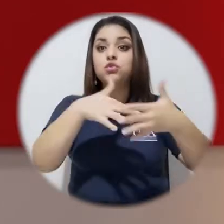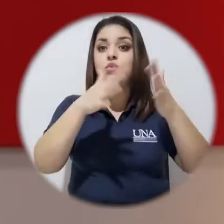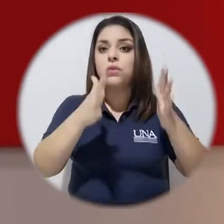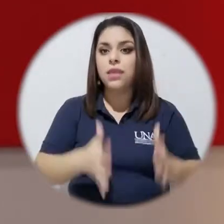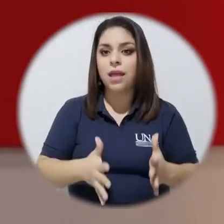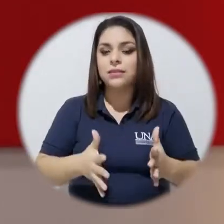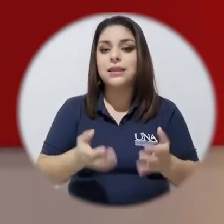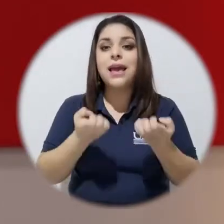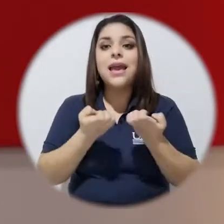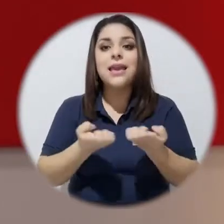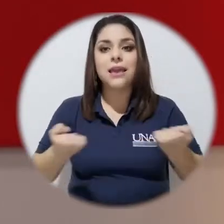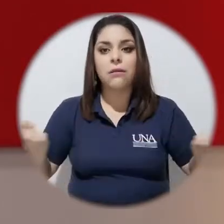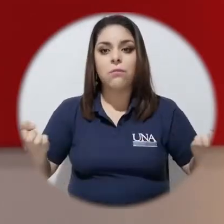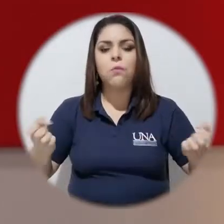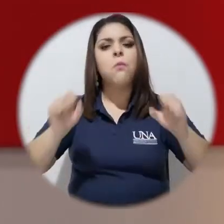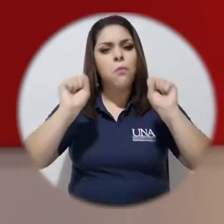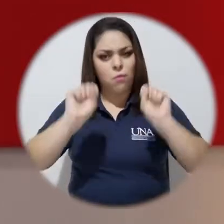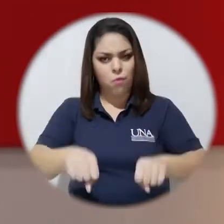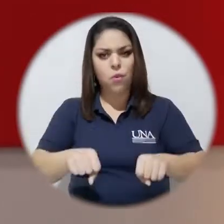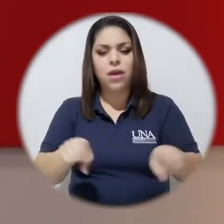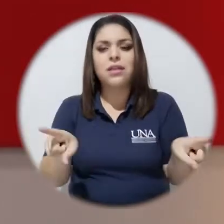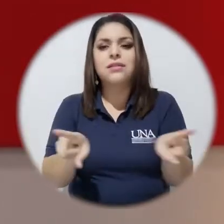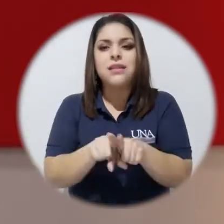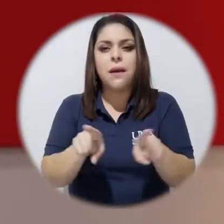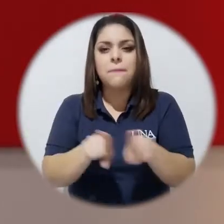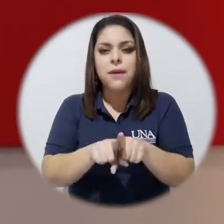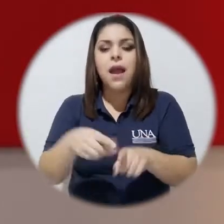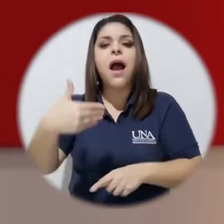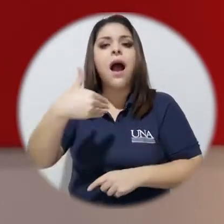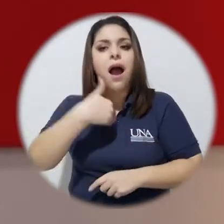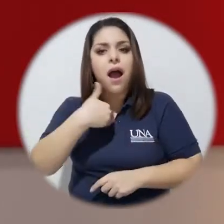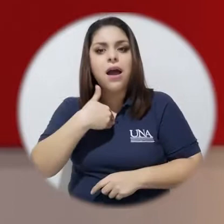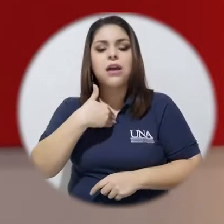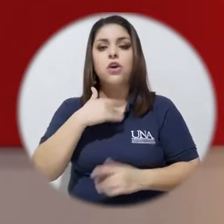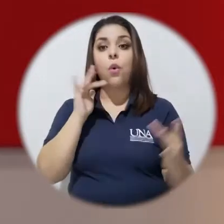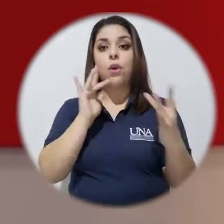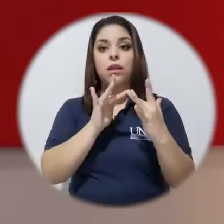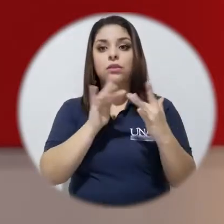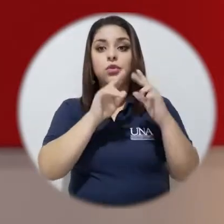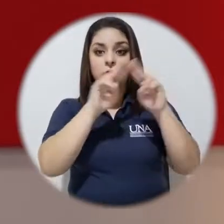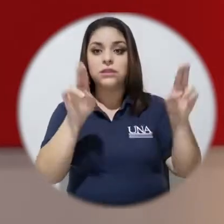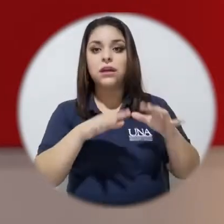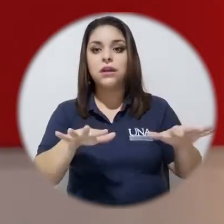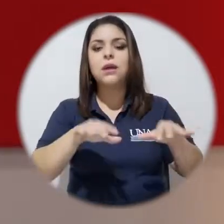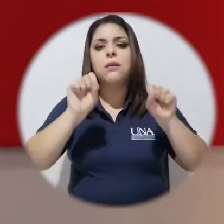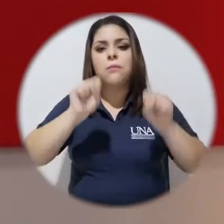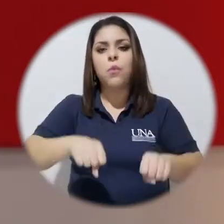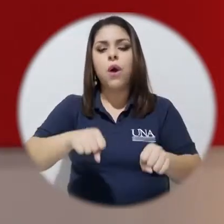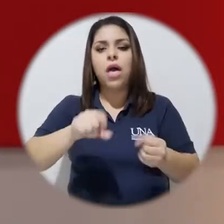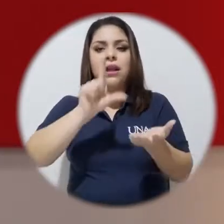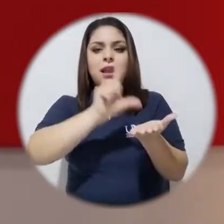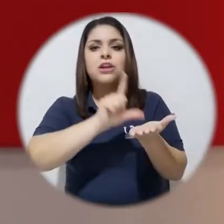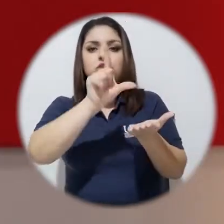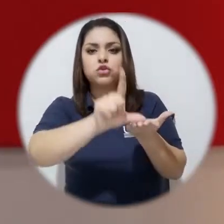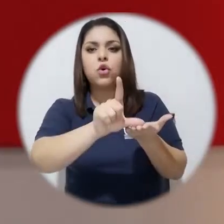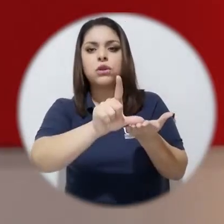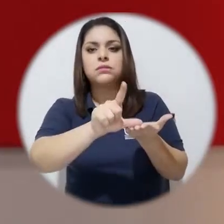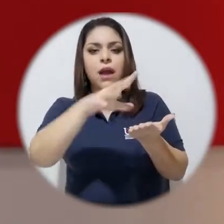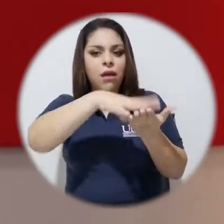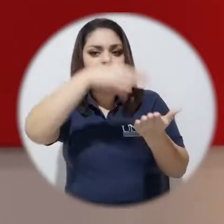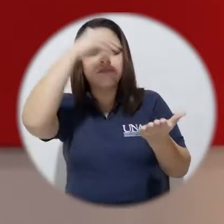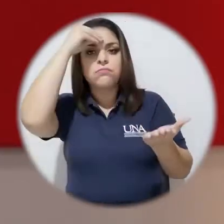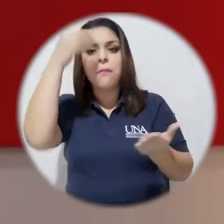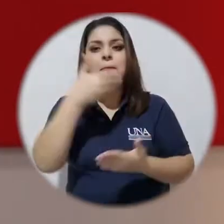también de equipamiento para que puedan también tener una conectividad y que puedan recibir sus lecciones de la mejor manera